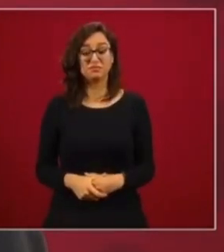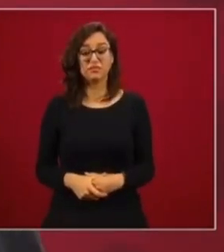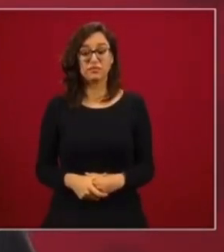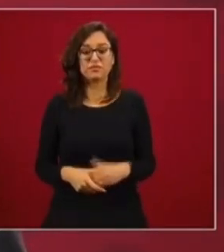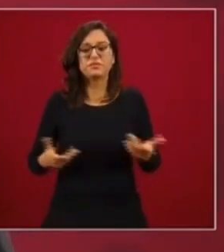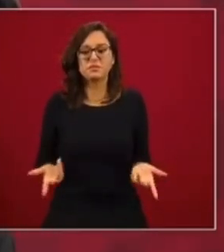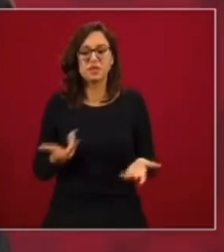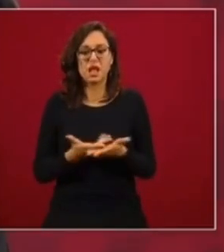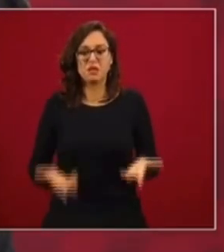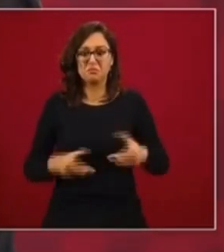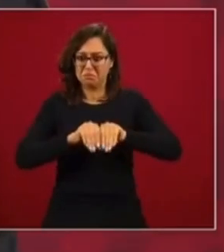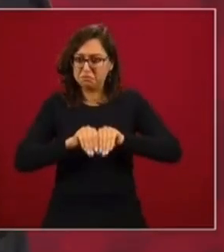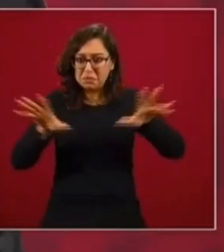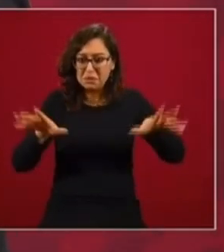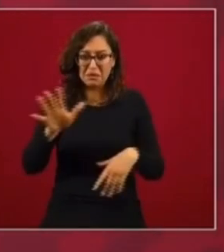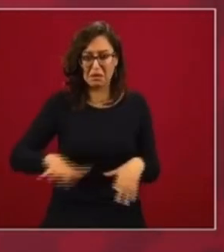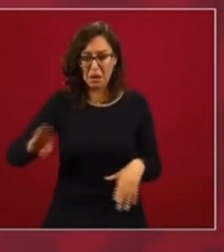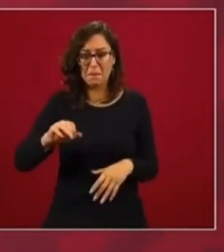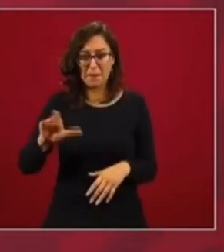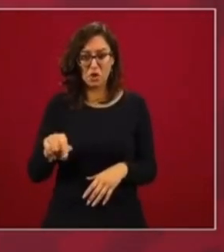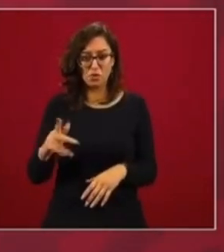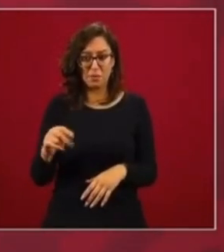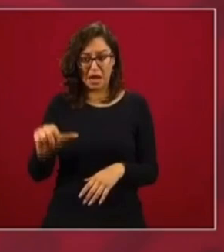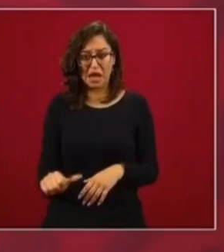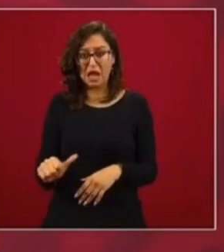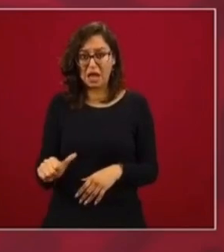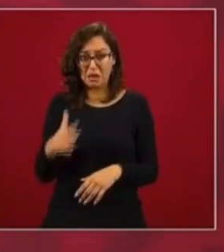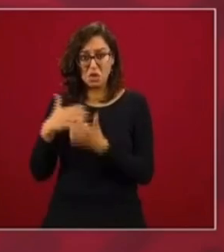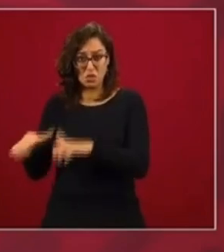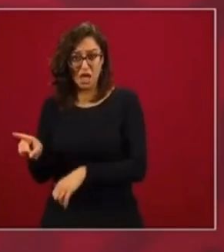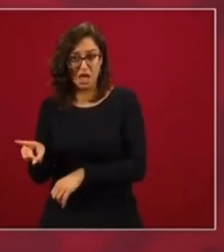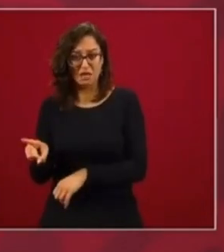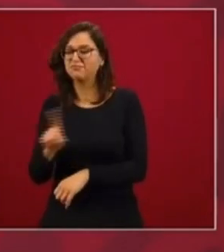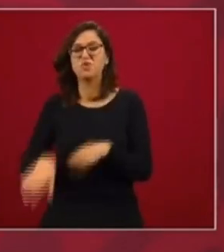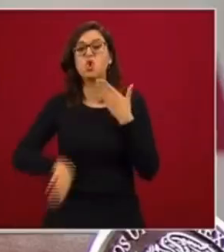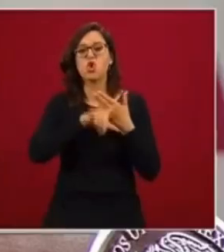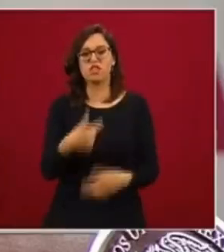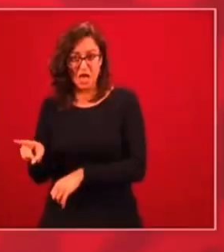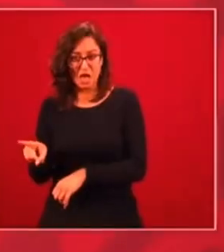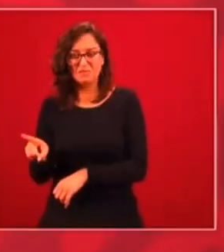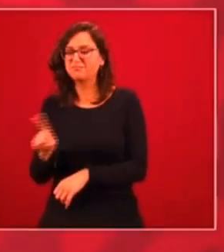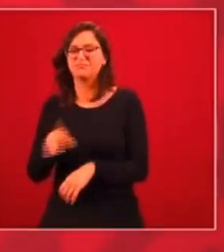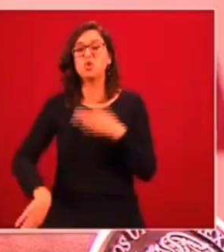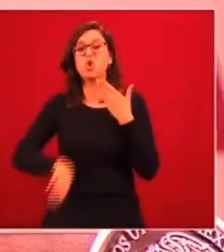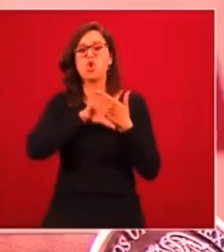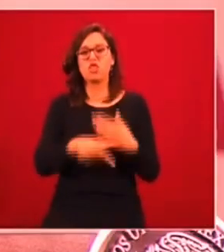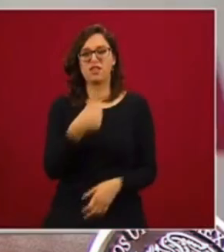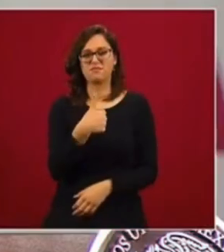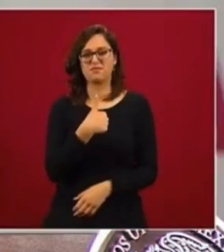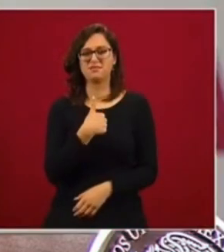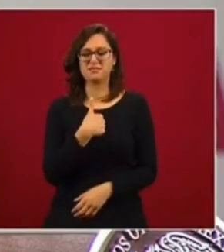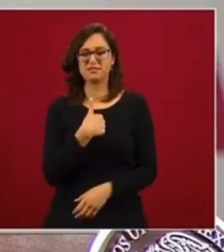¿Y por qué lo hacen? ¿Por Macuspana? ¿Por mi cuñada? No. Es contra mí. Es contra mí.